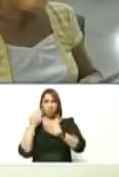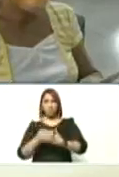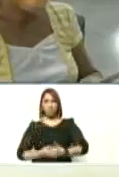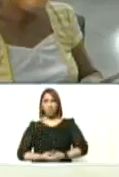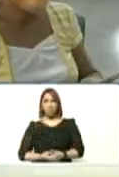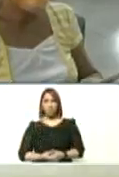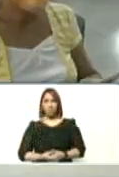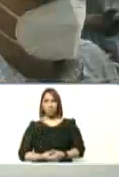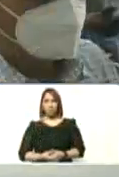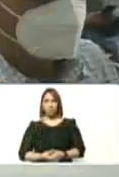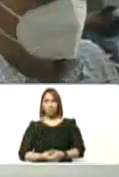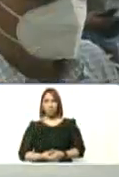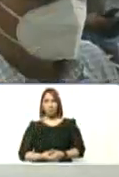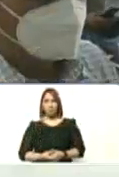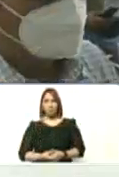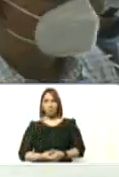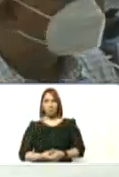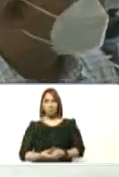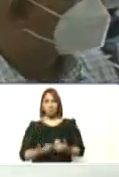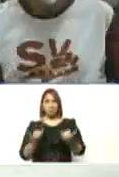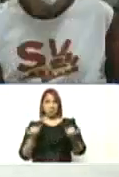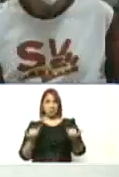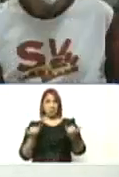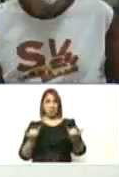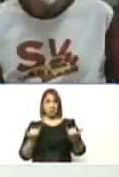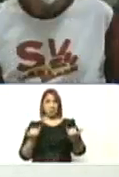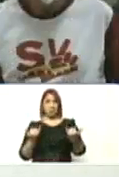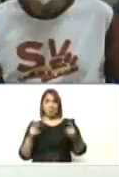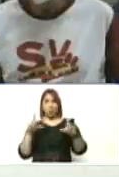en pleno litoral